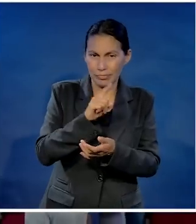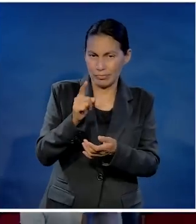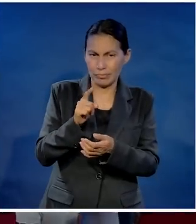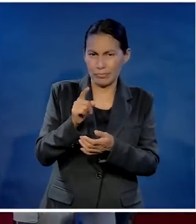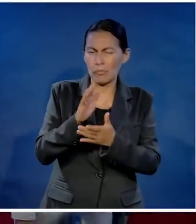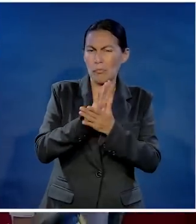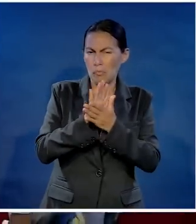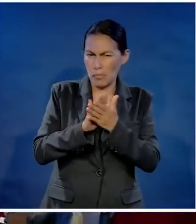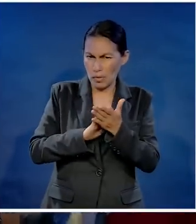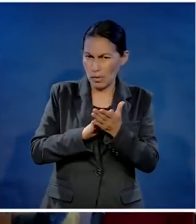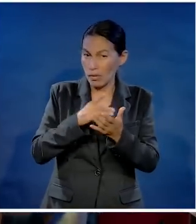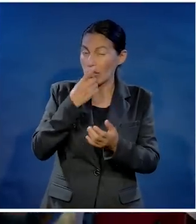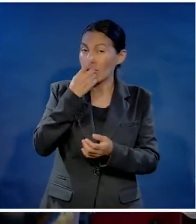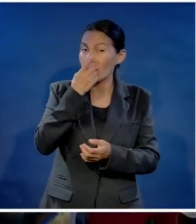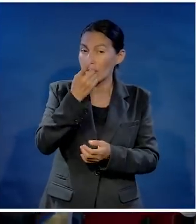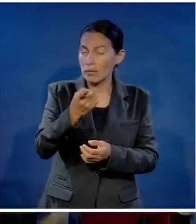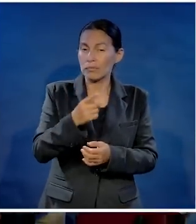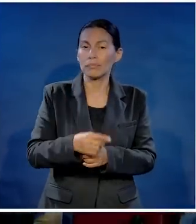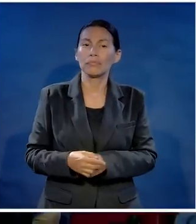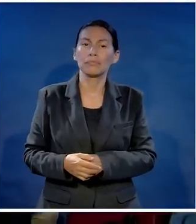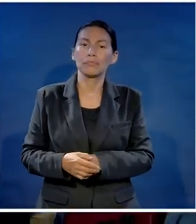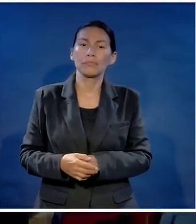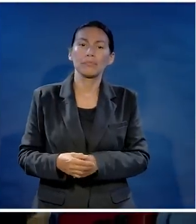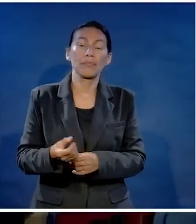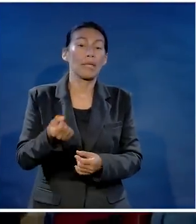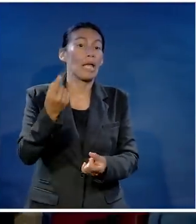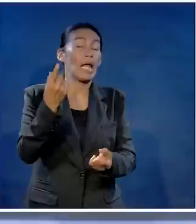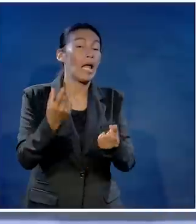es una invitación sencilla y directa